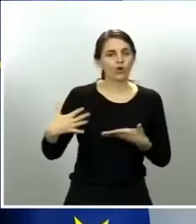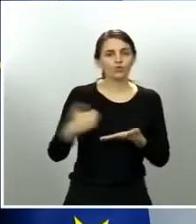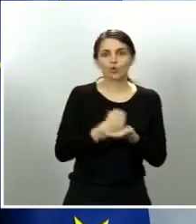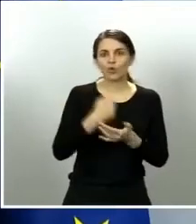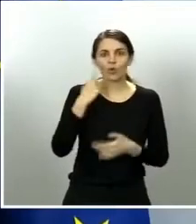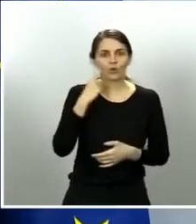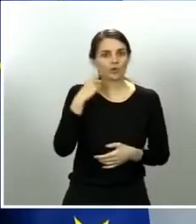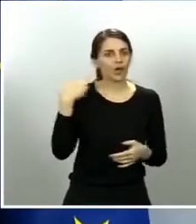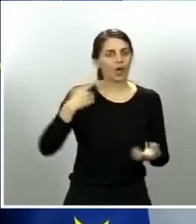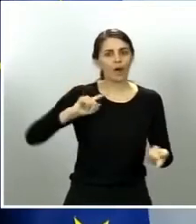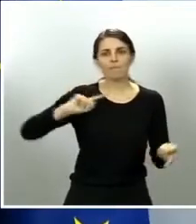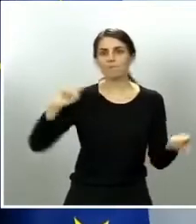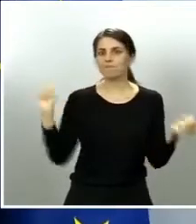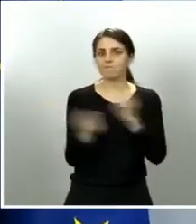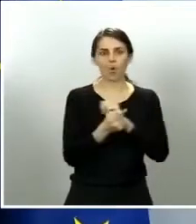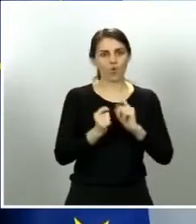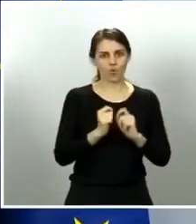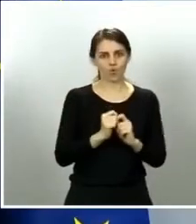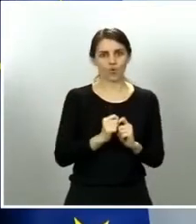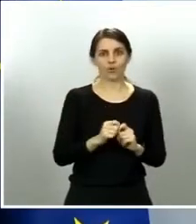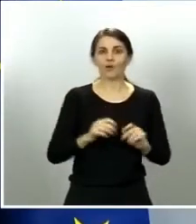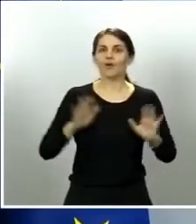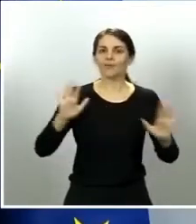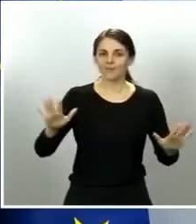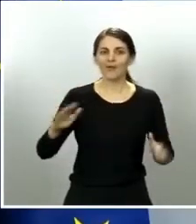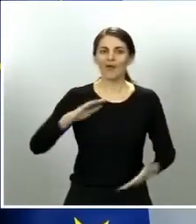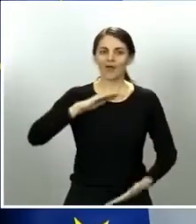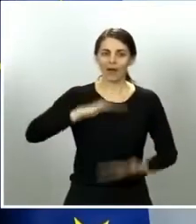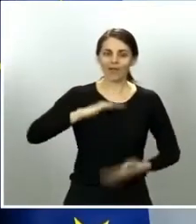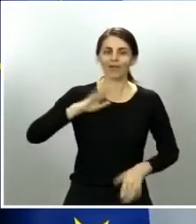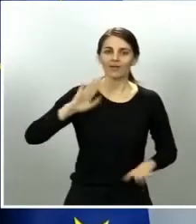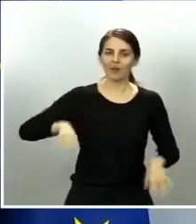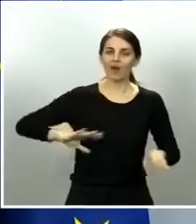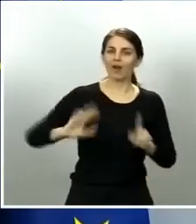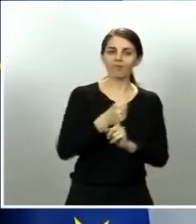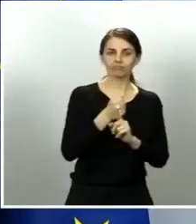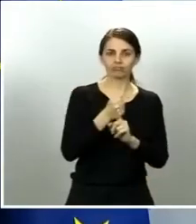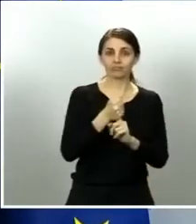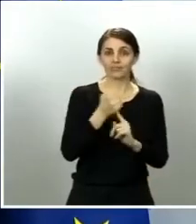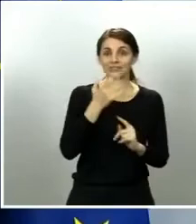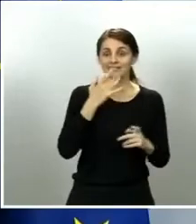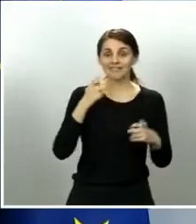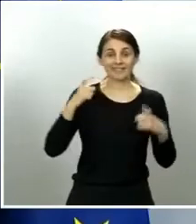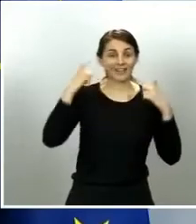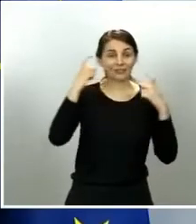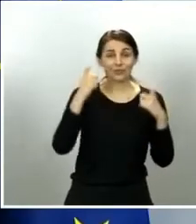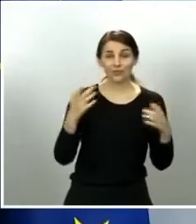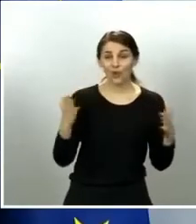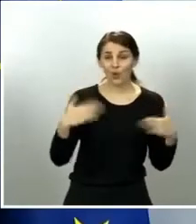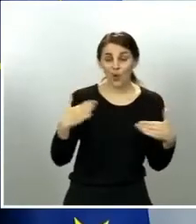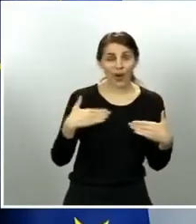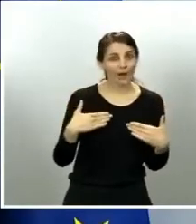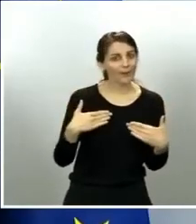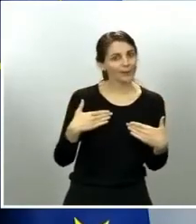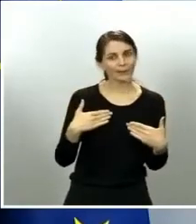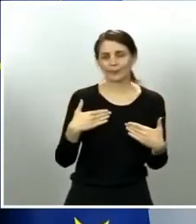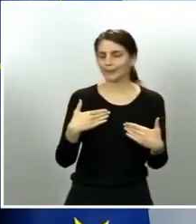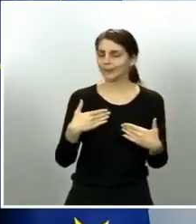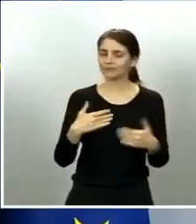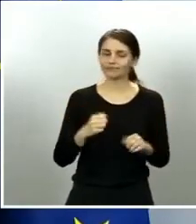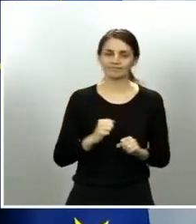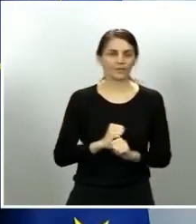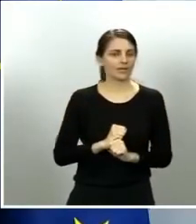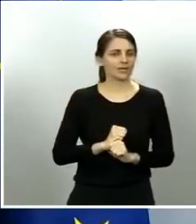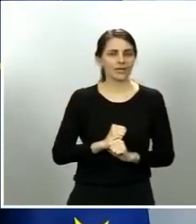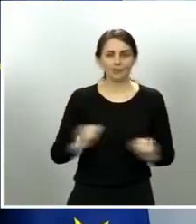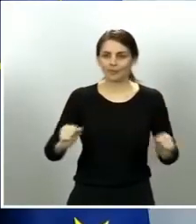modificado, pero hemos sido capaces. Sin ese esfuerzo, evidentemente, hubiera sido difícil que llegásemos a este